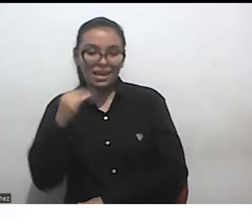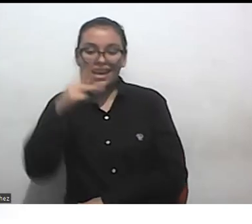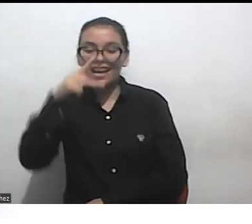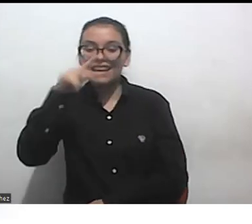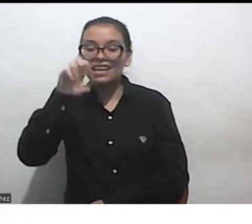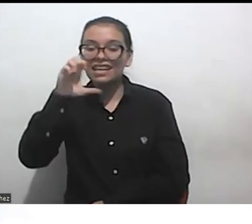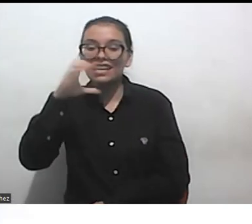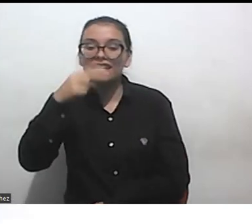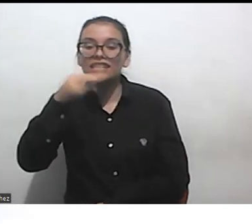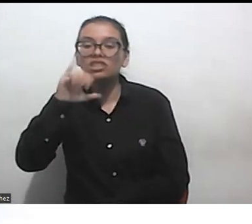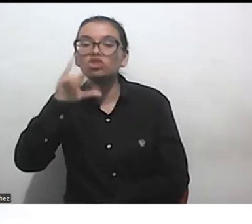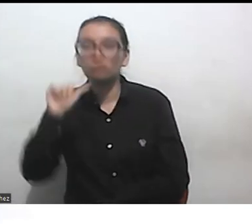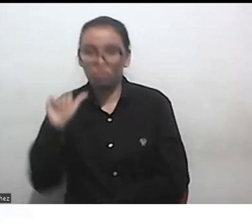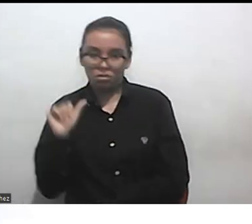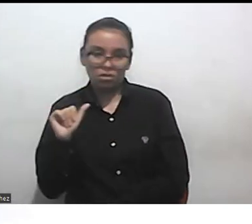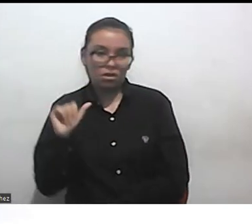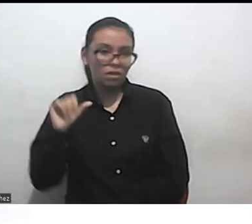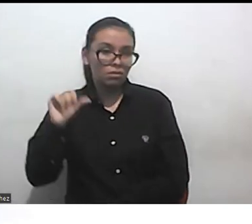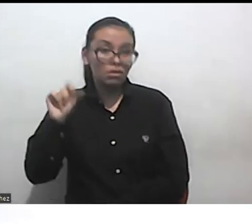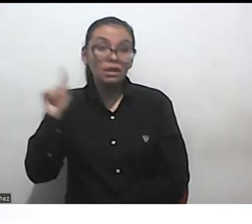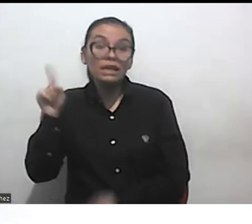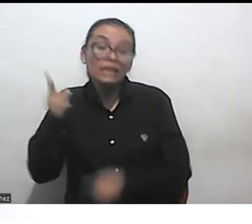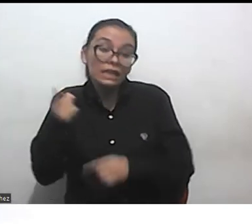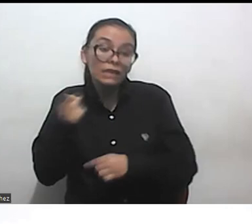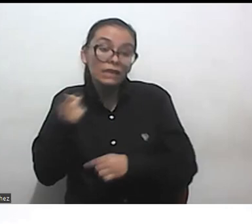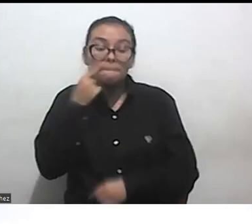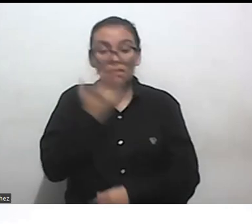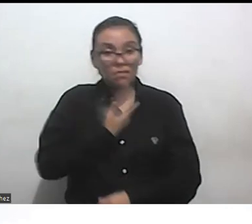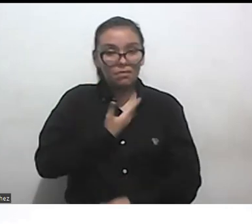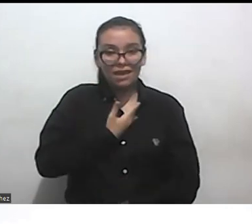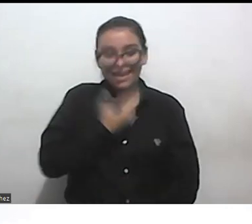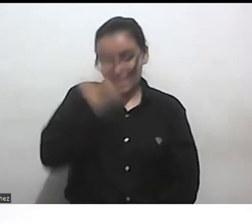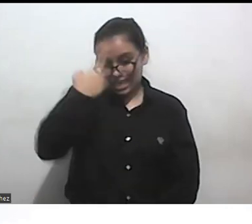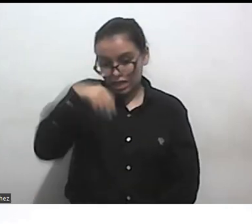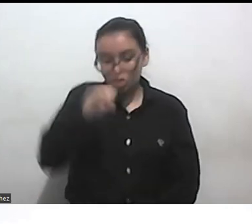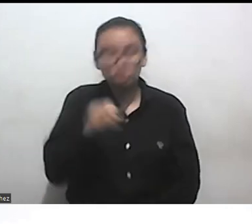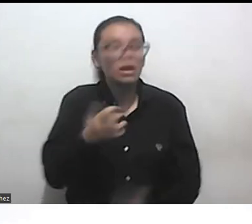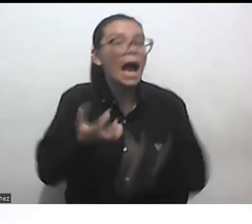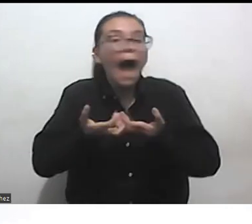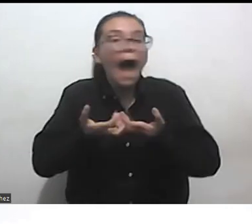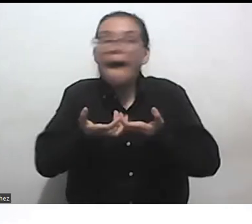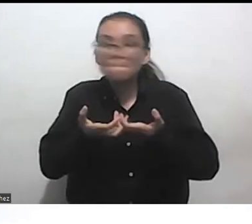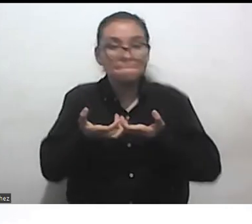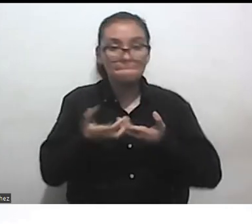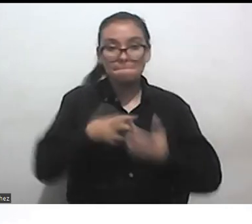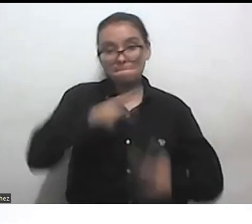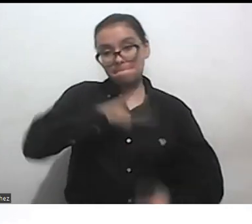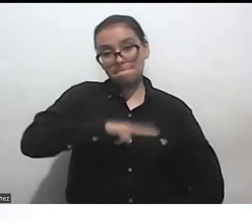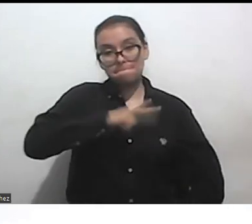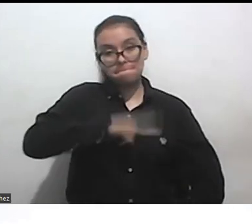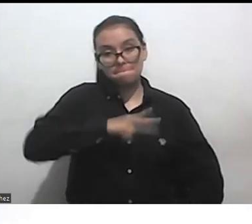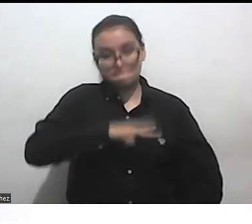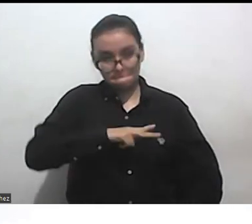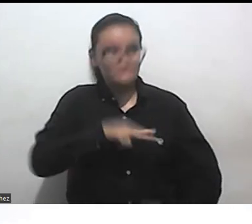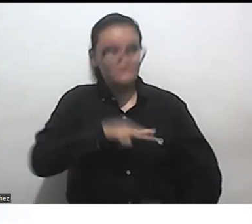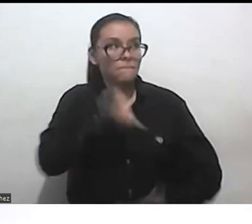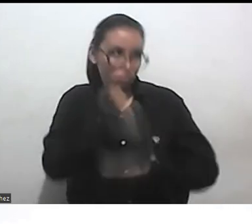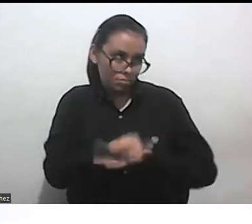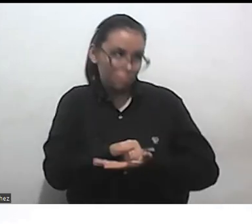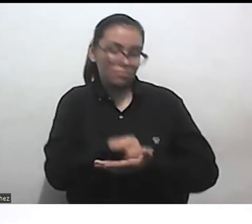ahora para estoy viendo el tiempo entonces voy a regresar a lo que tenía por acá este un ejemplo